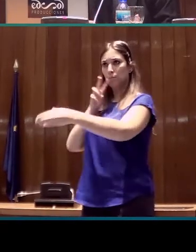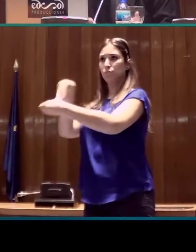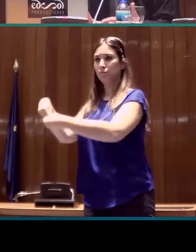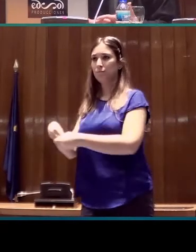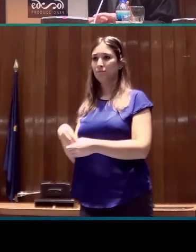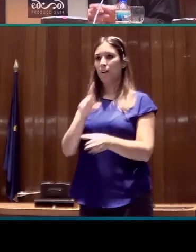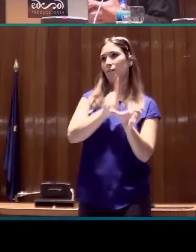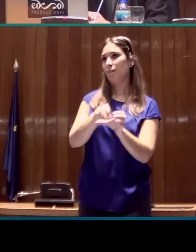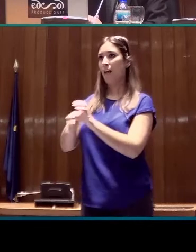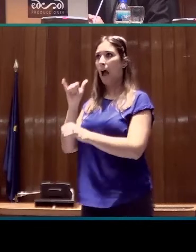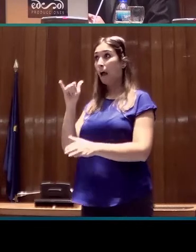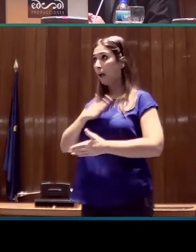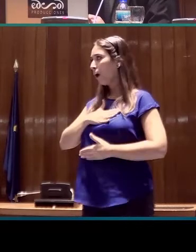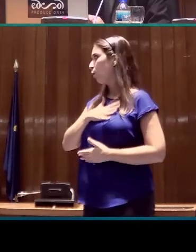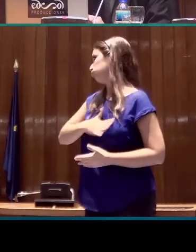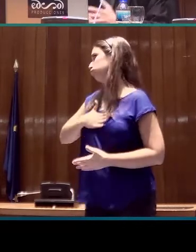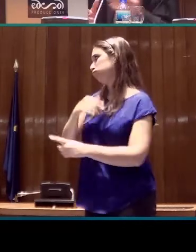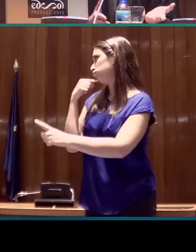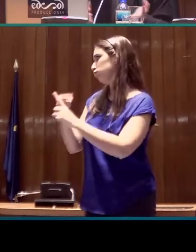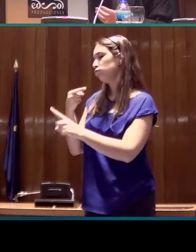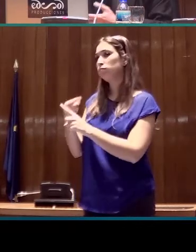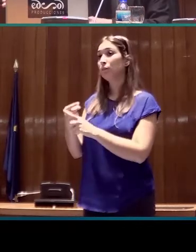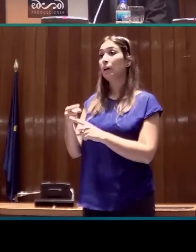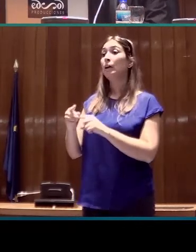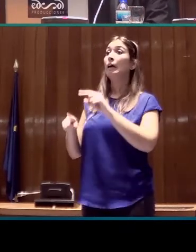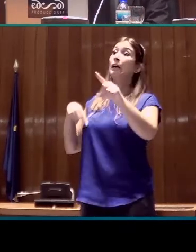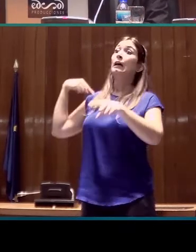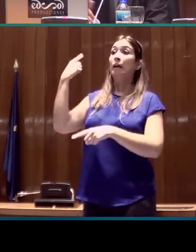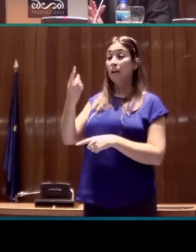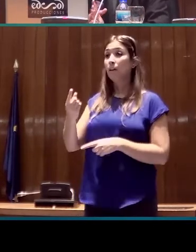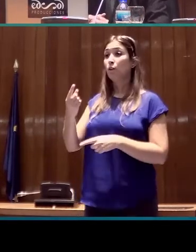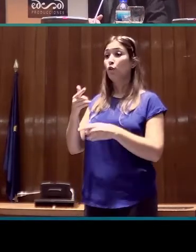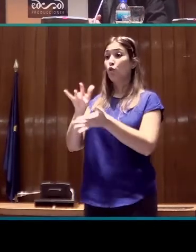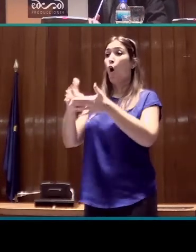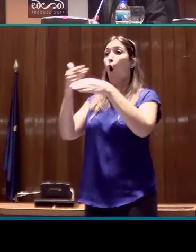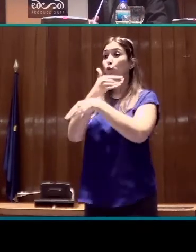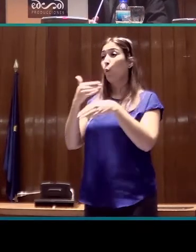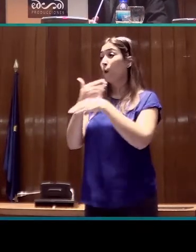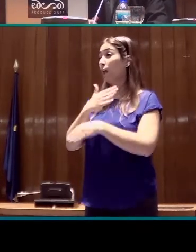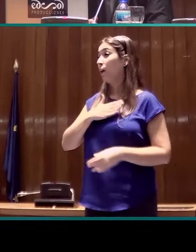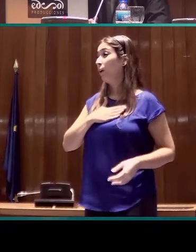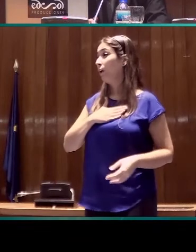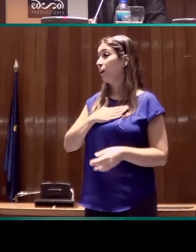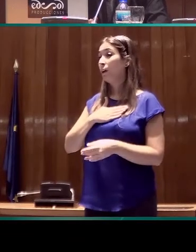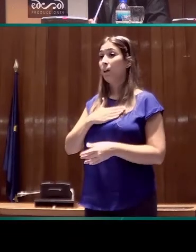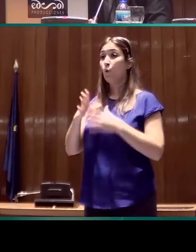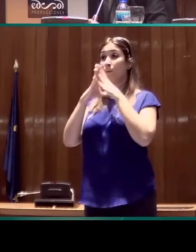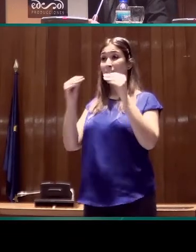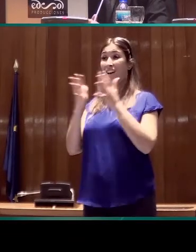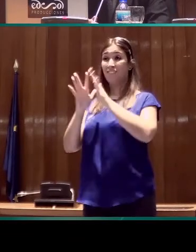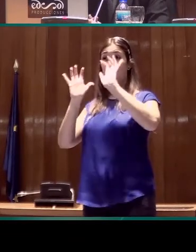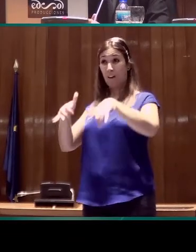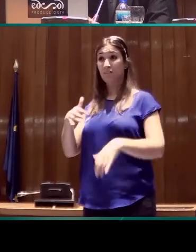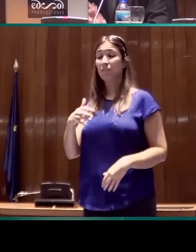esto para nosotros es realmente satisfactorio. Y en la próxima jornada que tendrá lugar en octubre en la Universidad de Castilla-La